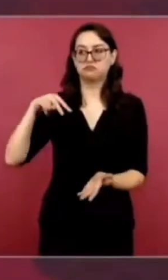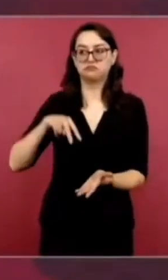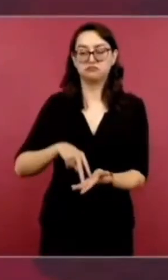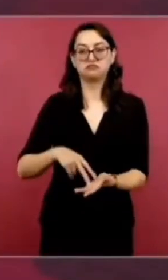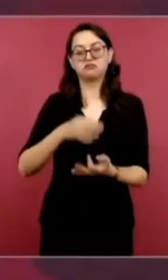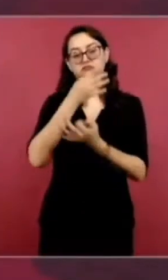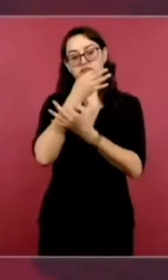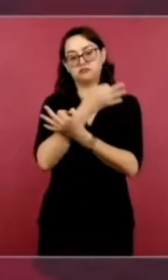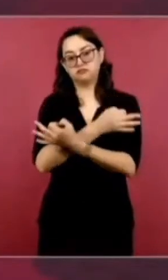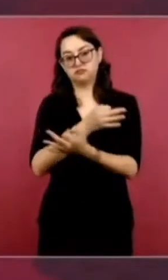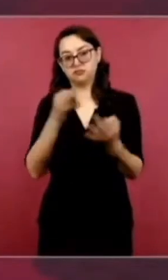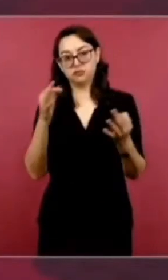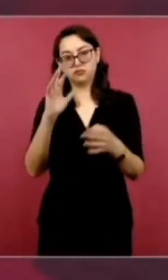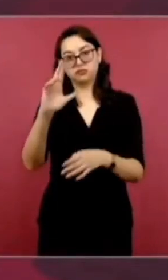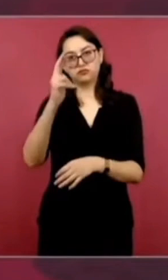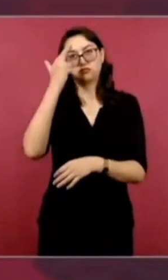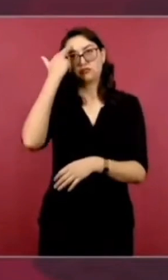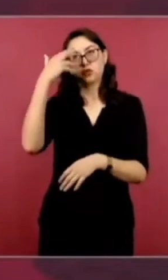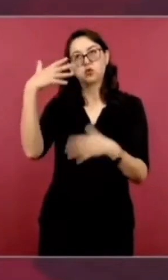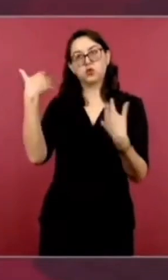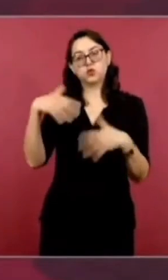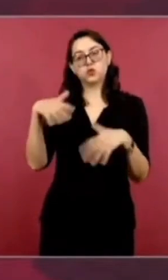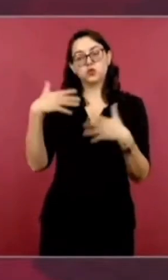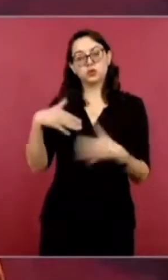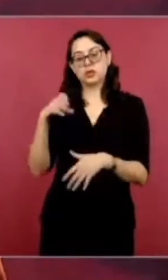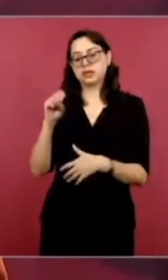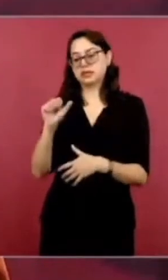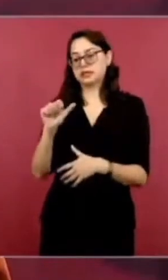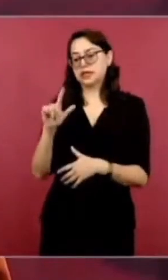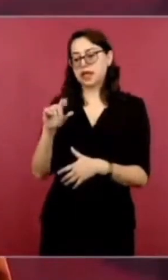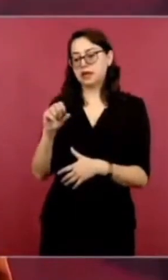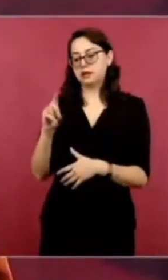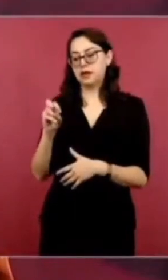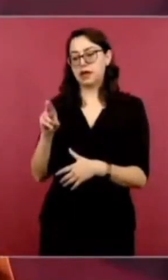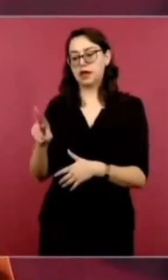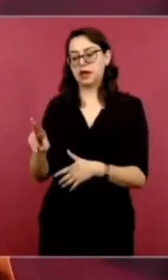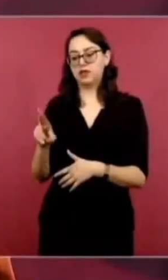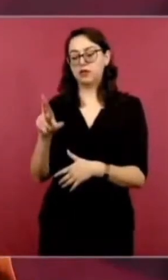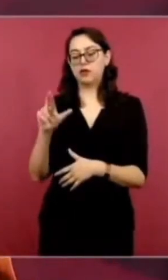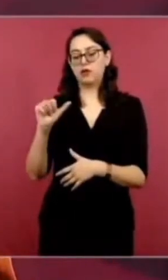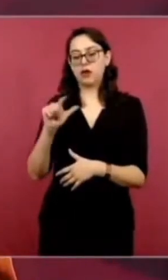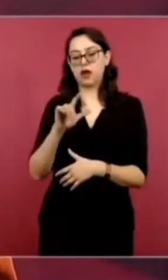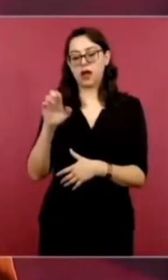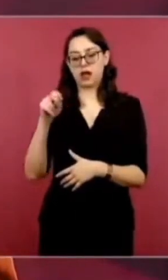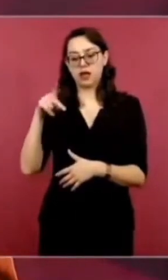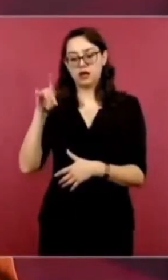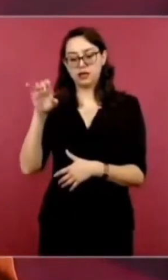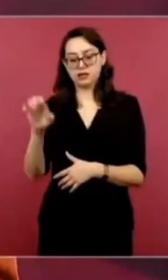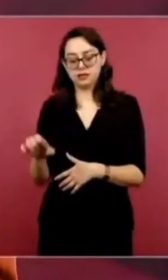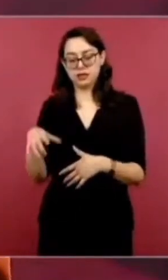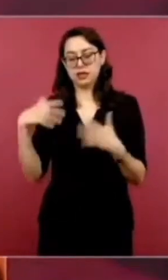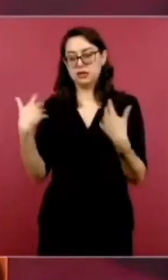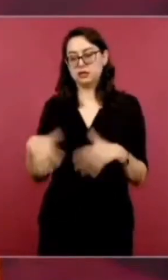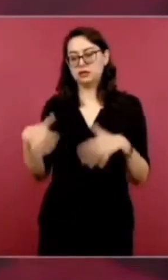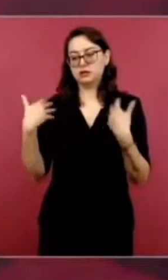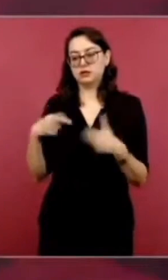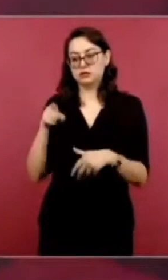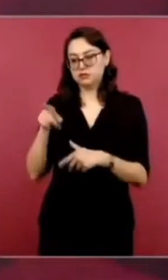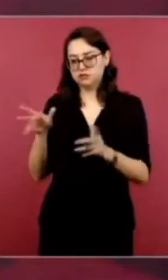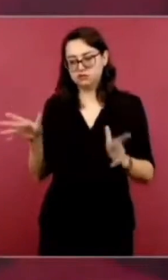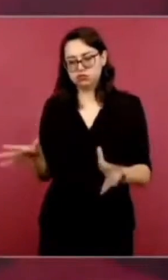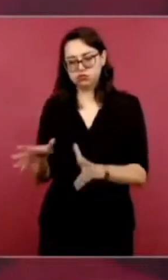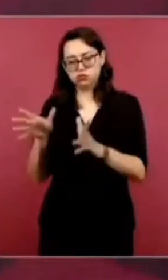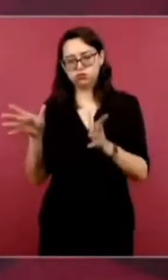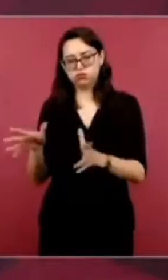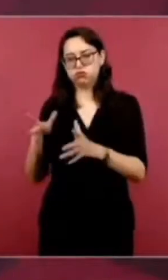cariño por el presidente Salvador Allende, al que llamó el apóstol de la democracia de Chile y un símbolo